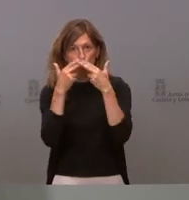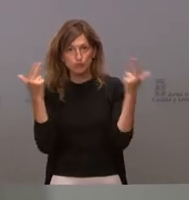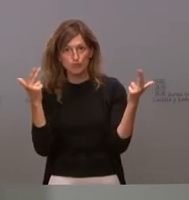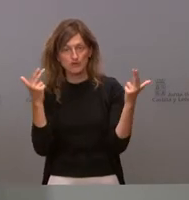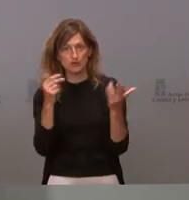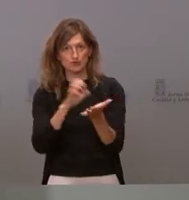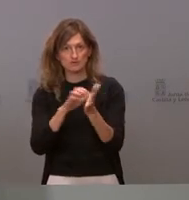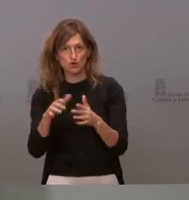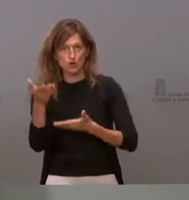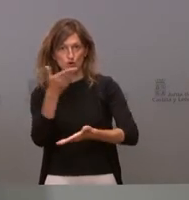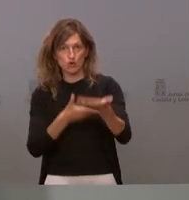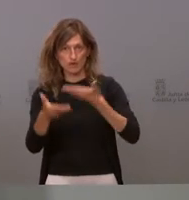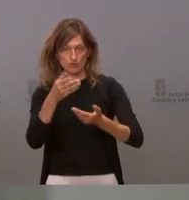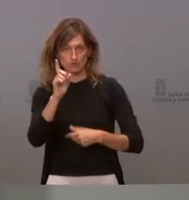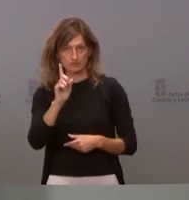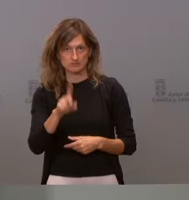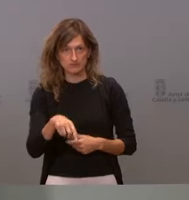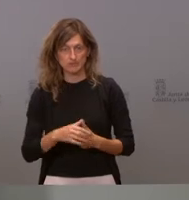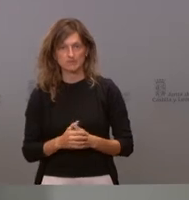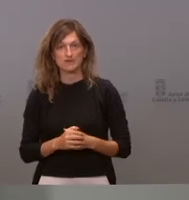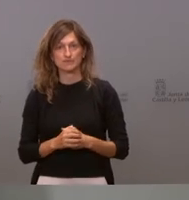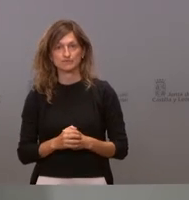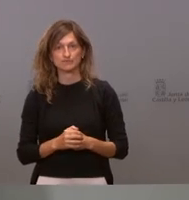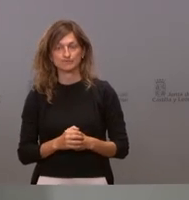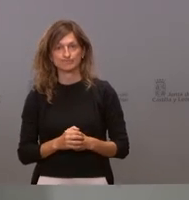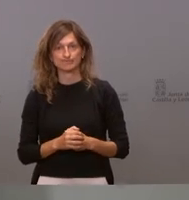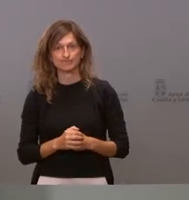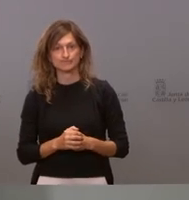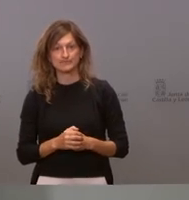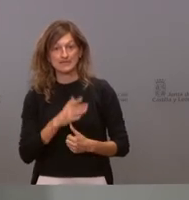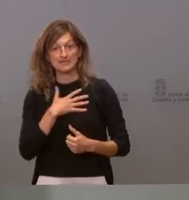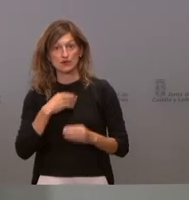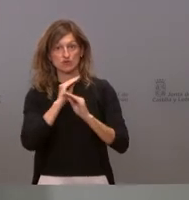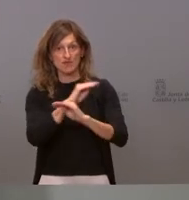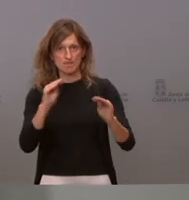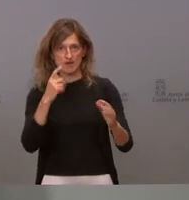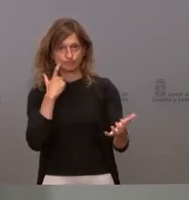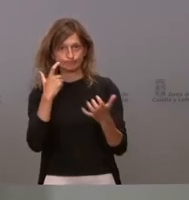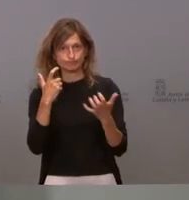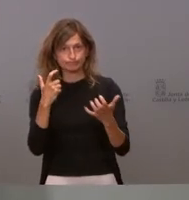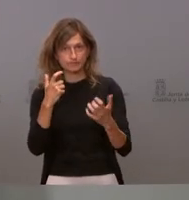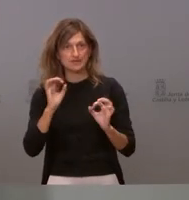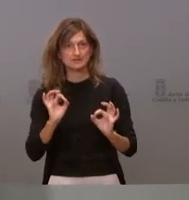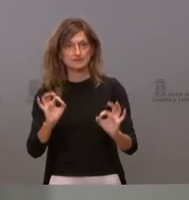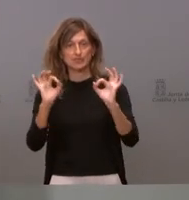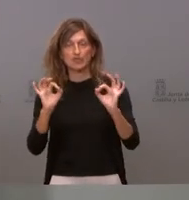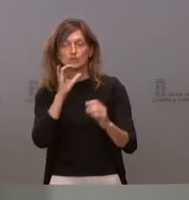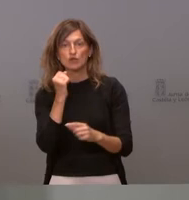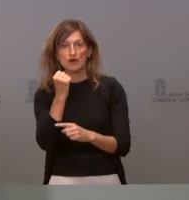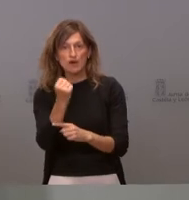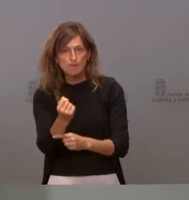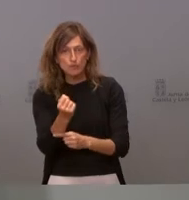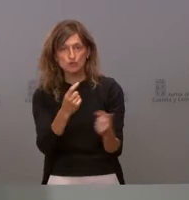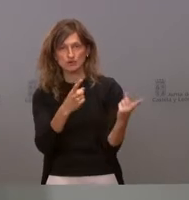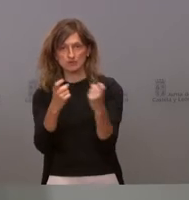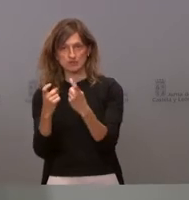colaborado, aunque también se reseña, y esto queremos llamar la atención especialmente porque creemos que esto apoya aún más la